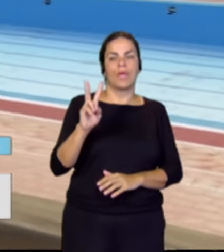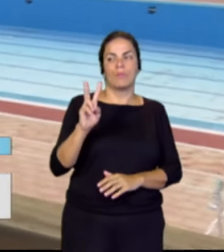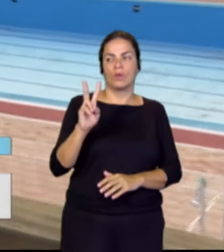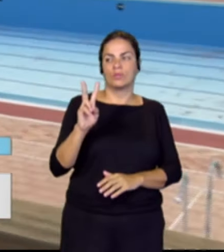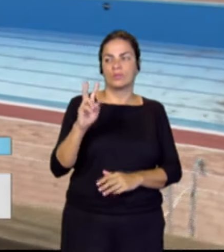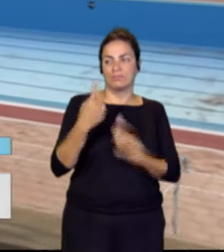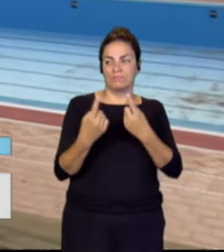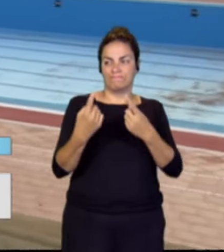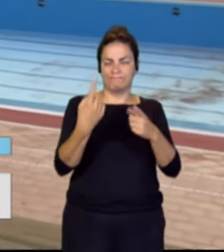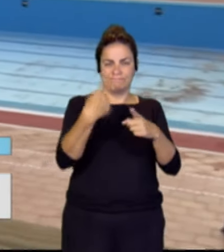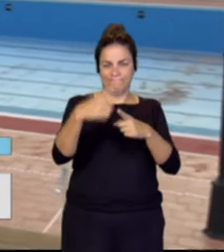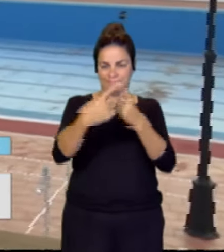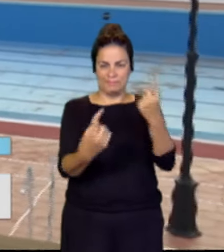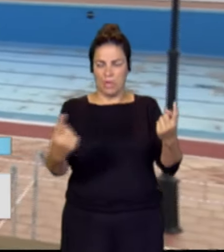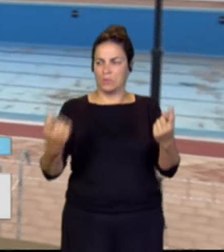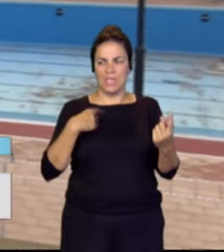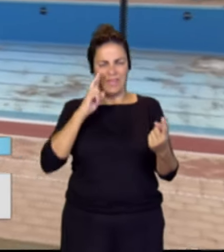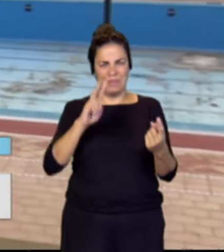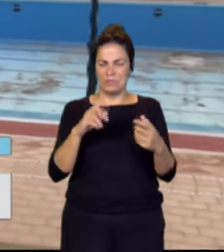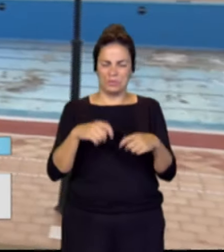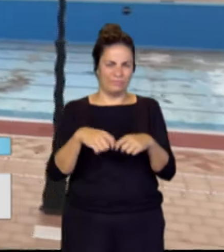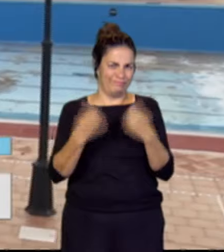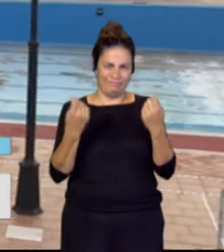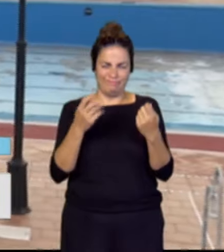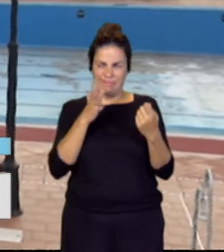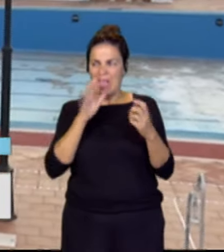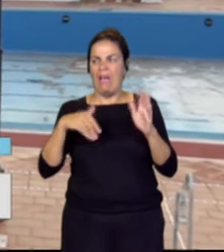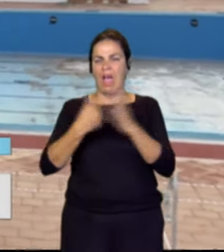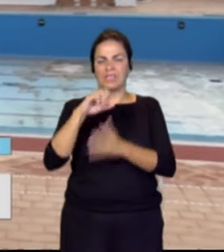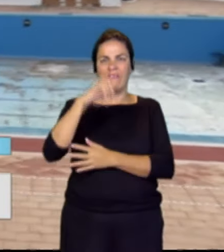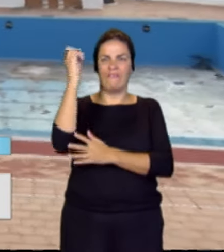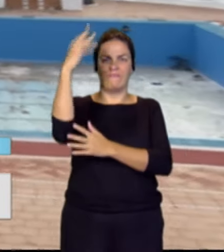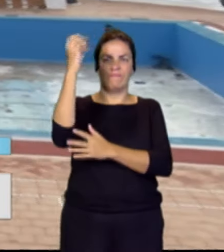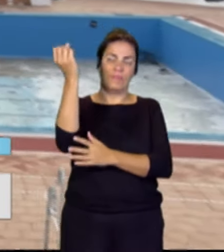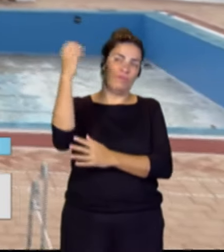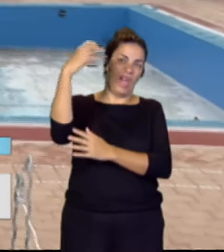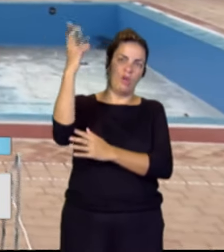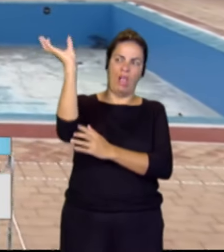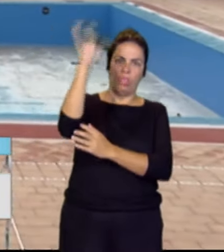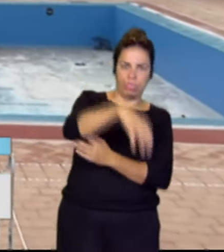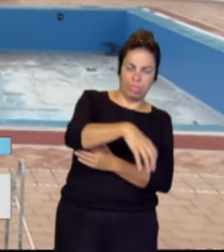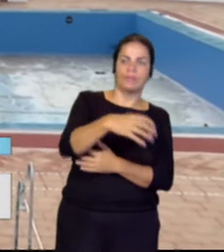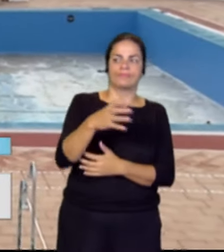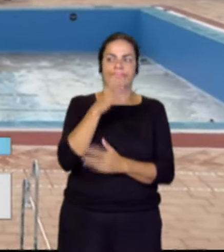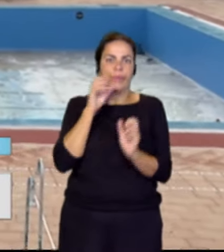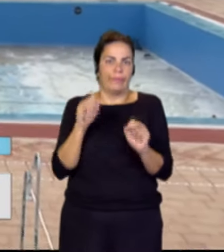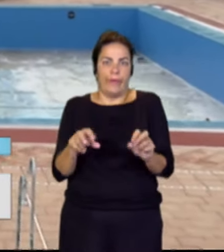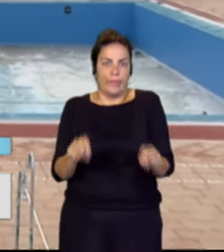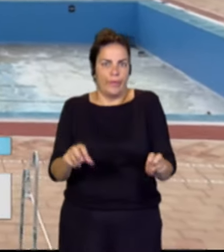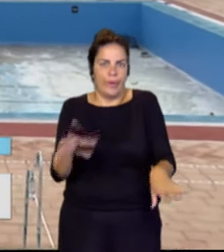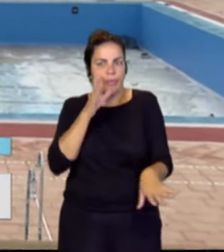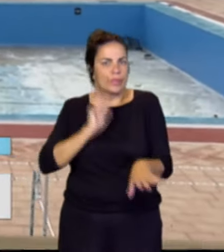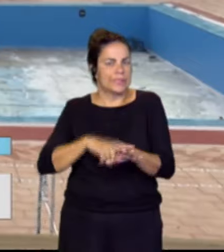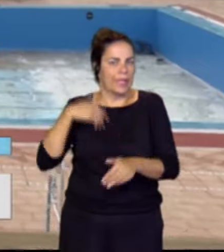mobiliario pues ya muy deteriorado, incluso una farola caída que, por supuesto, todo ha ido empeorando pues con el